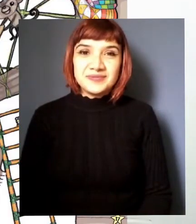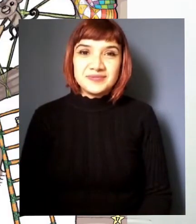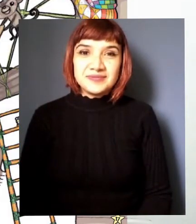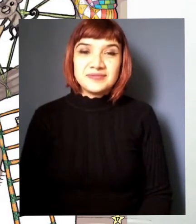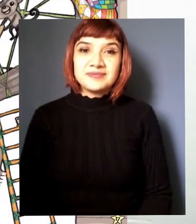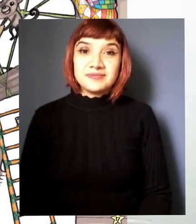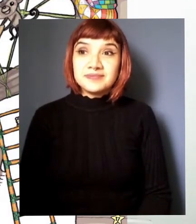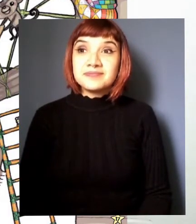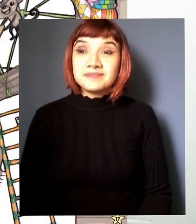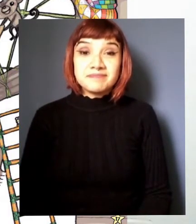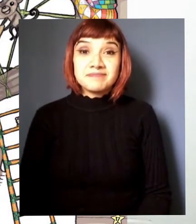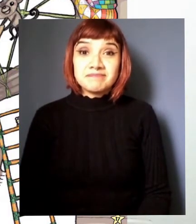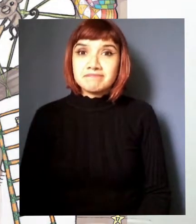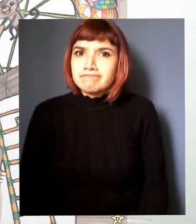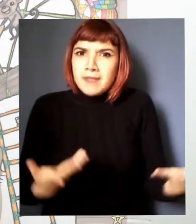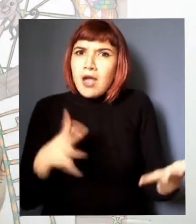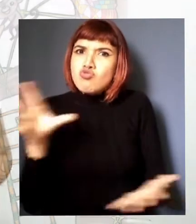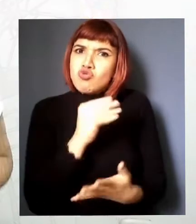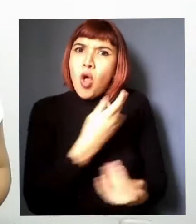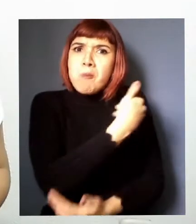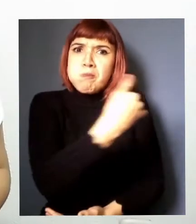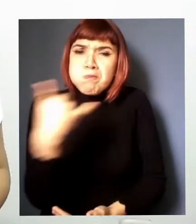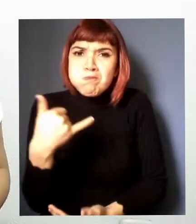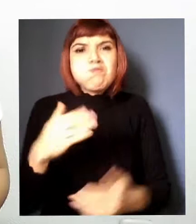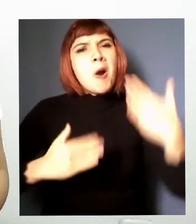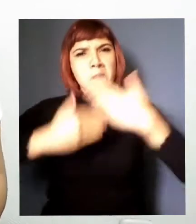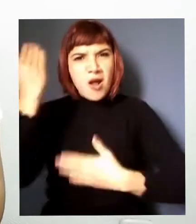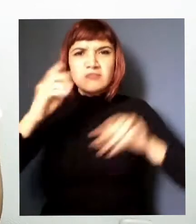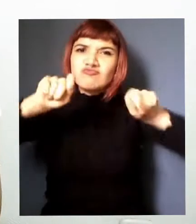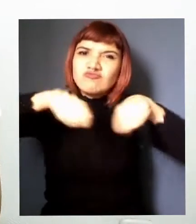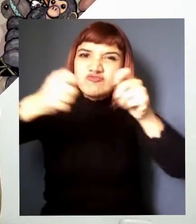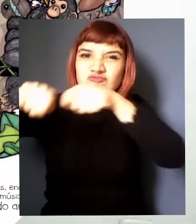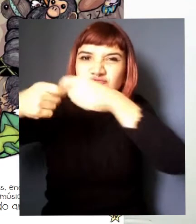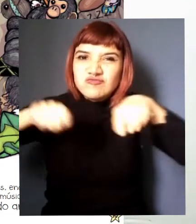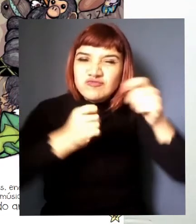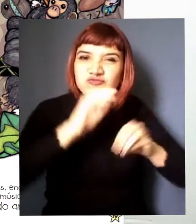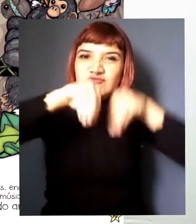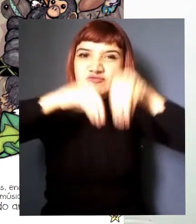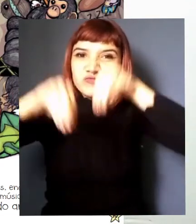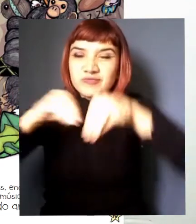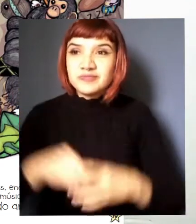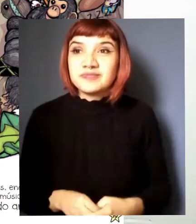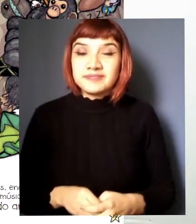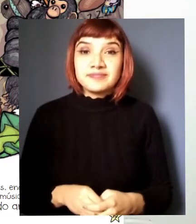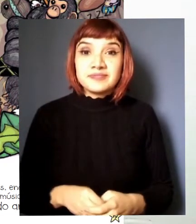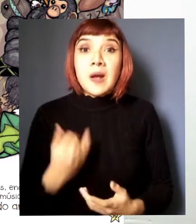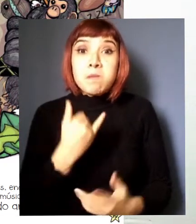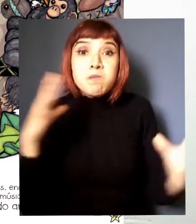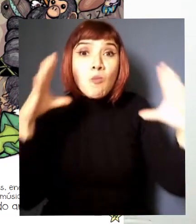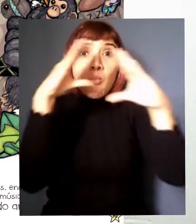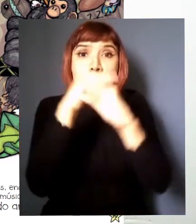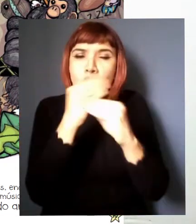ahora sí que no falta nada manos a la obra esa noche no